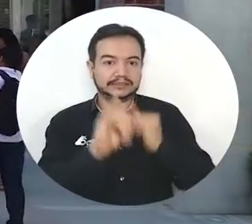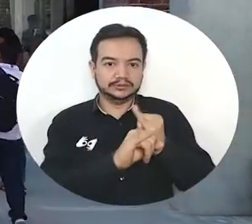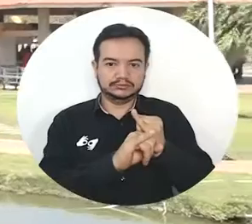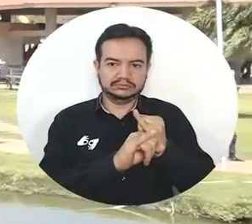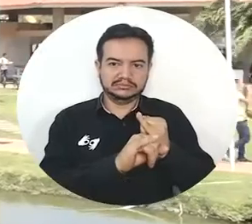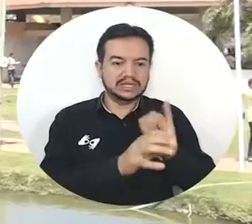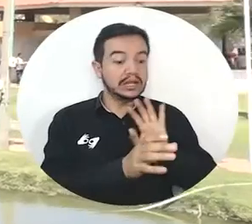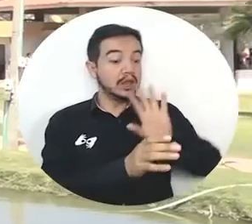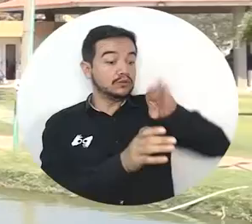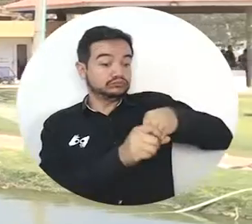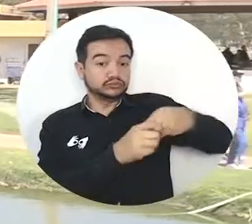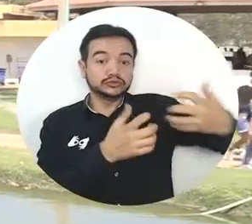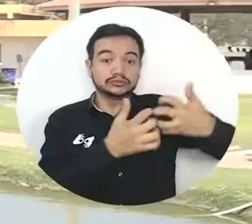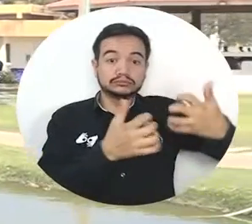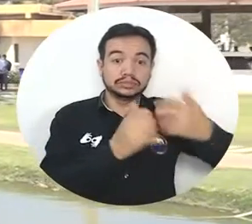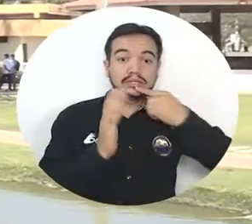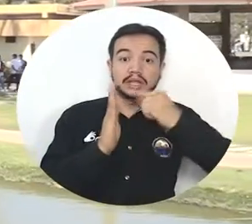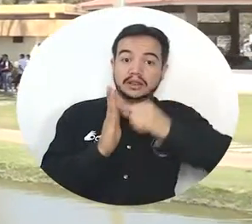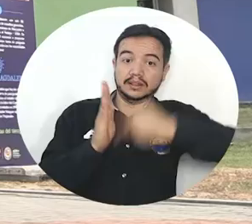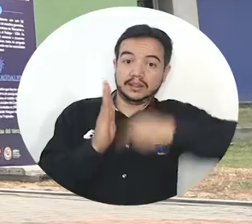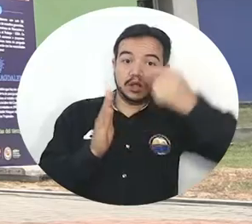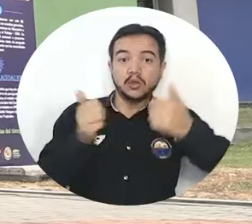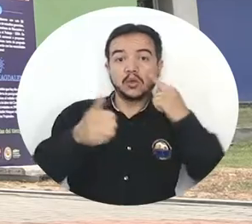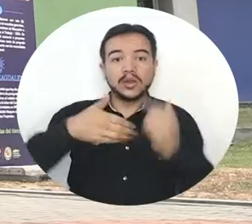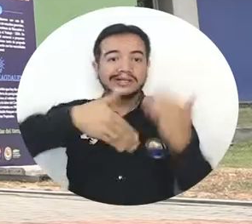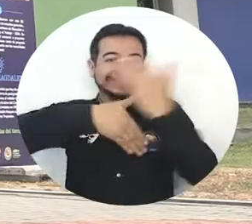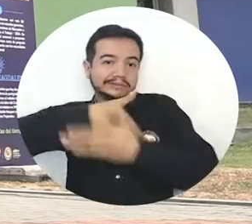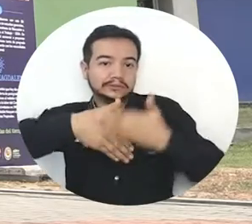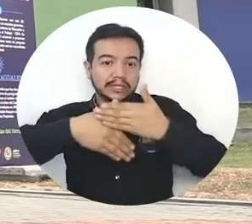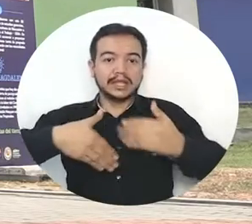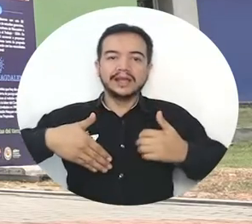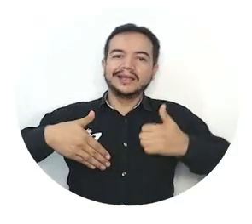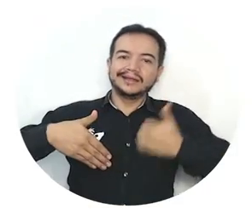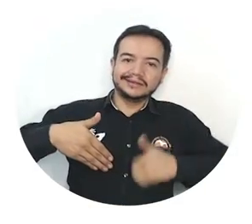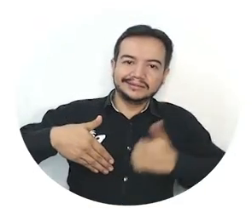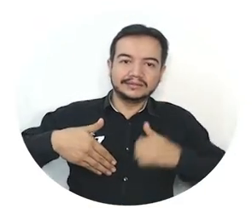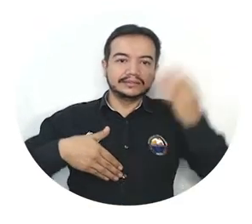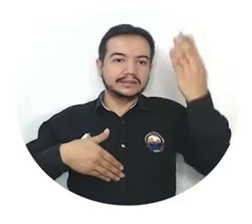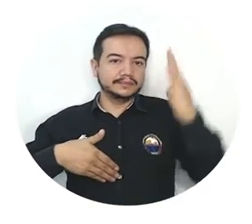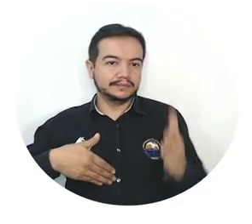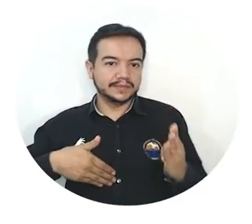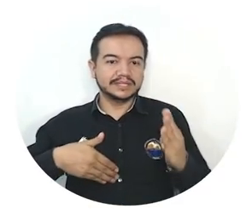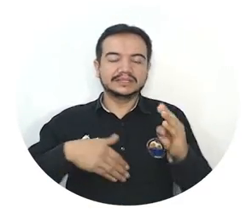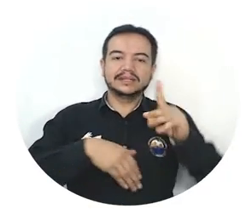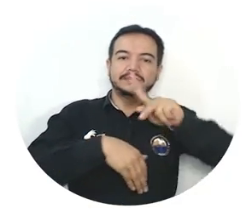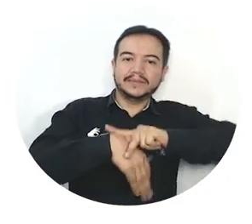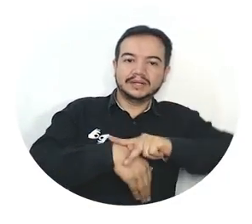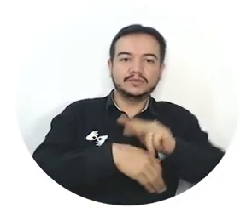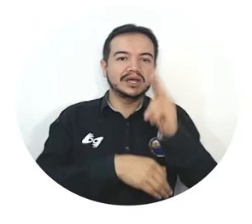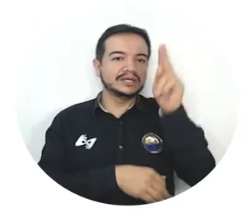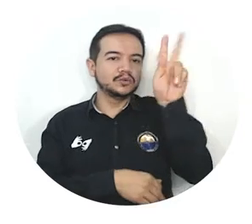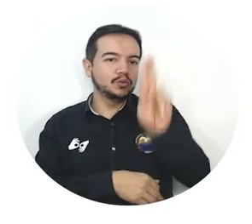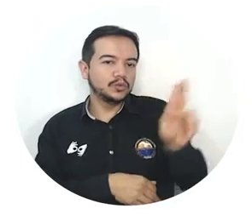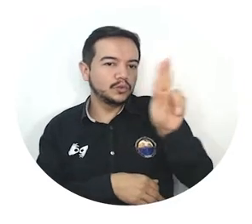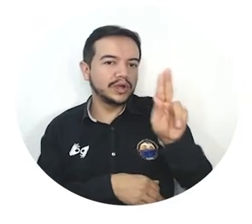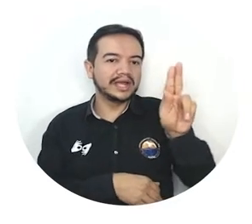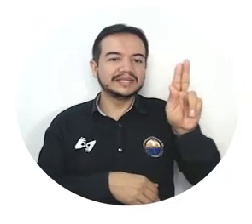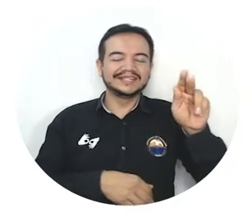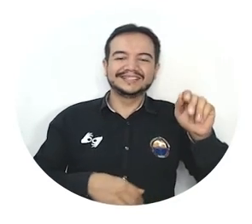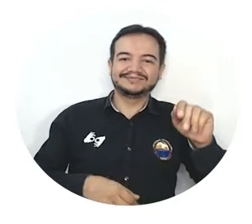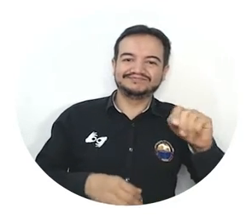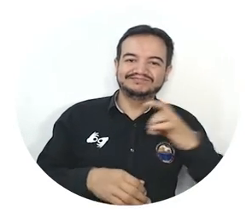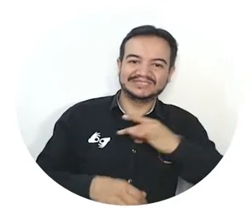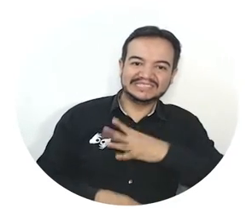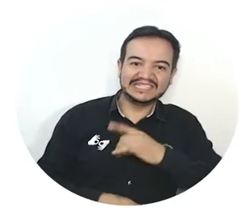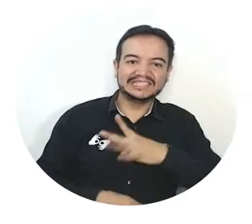internacional. Este sistema es un mecanismo permanente de acreditación regional en países como Argentina, Brasil, Paraguay, Uruguay, Chile, Colombia,